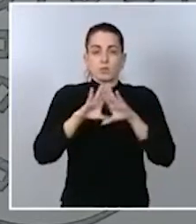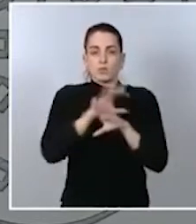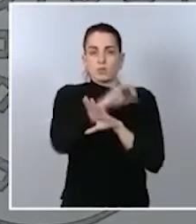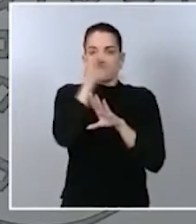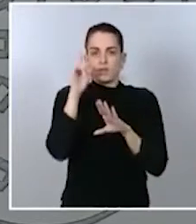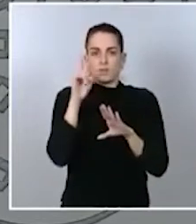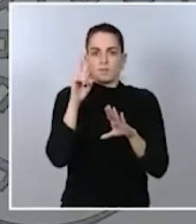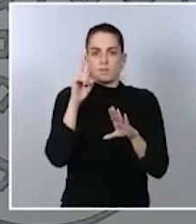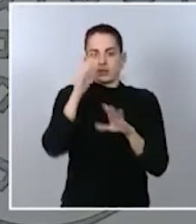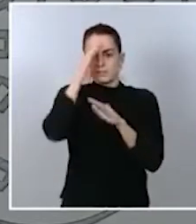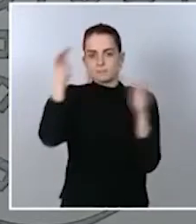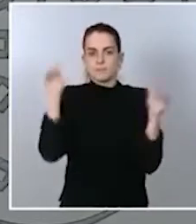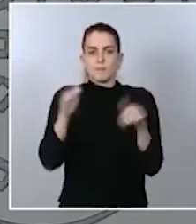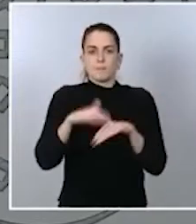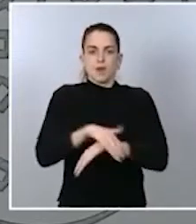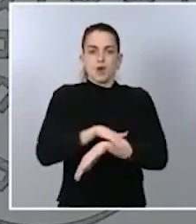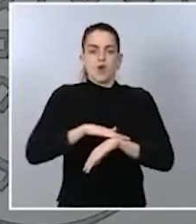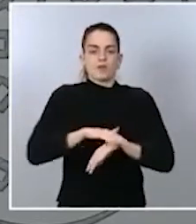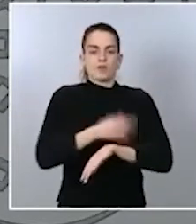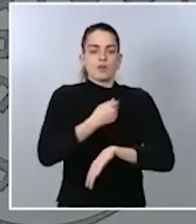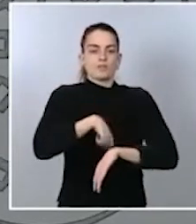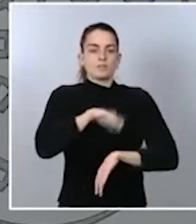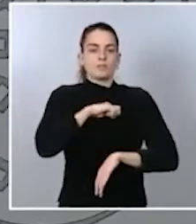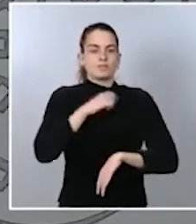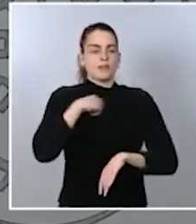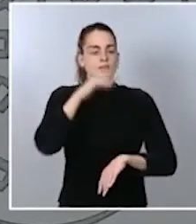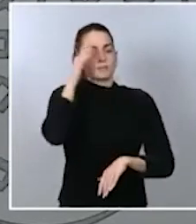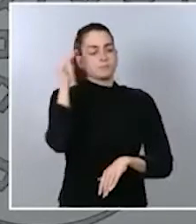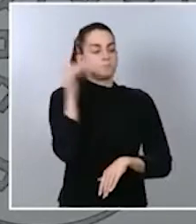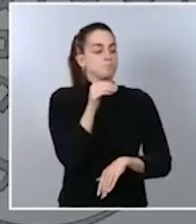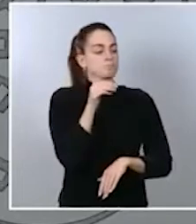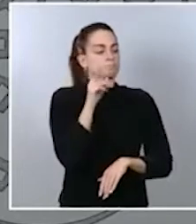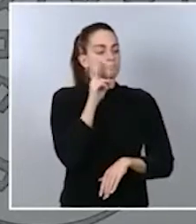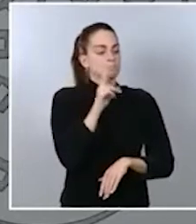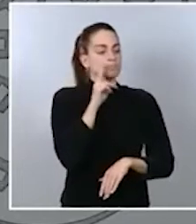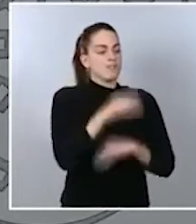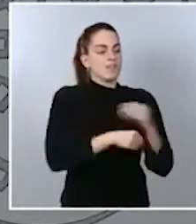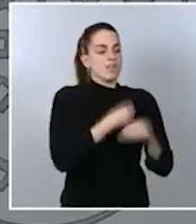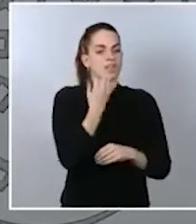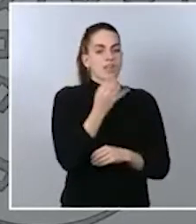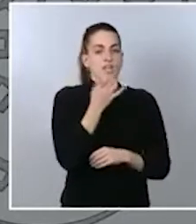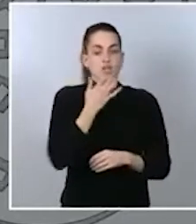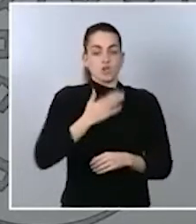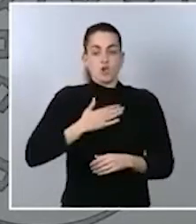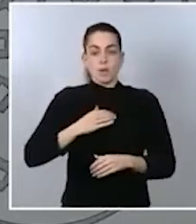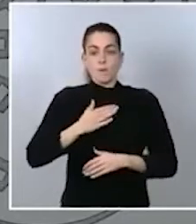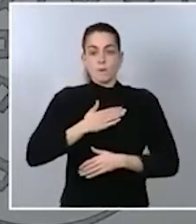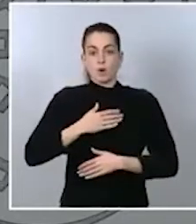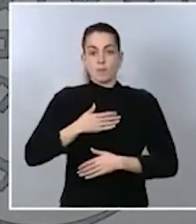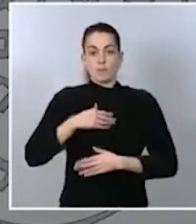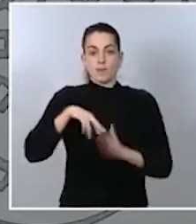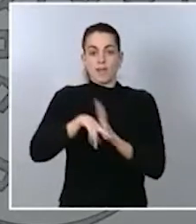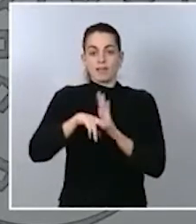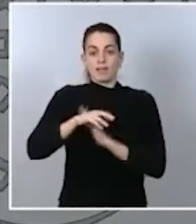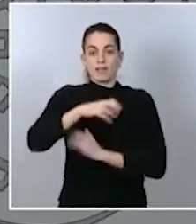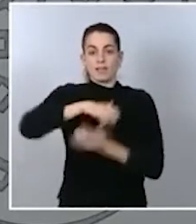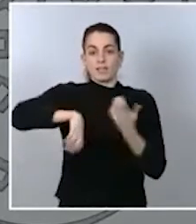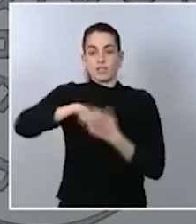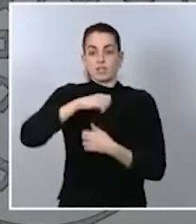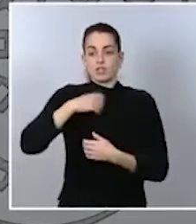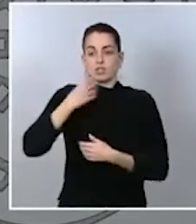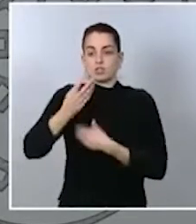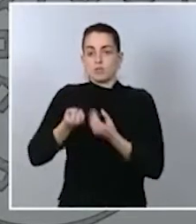al gobierno de España cuando no quiere dar explicaciones respecto a su propia gestión. Yo le diría que el gobierno,